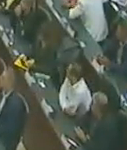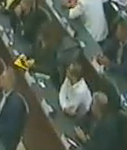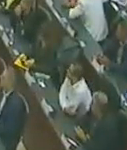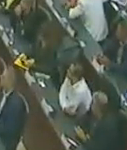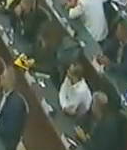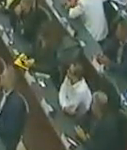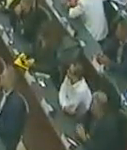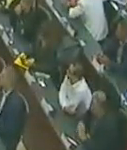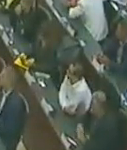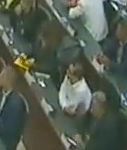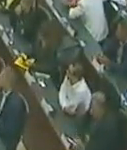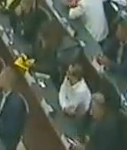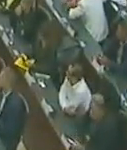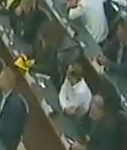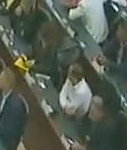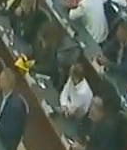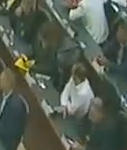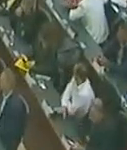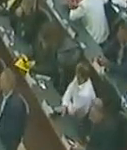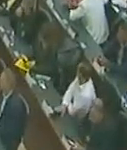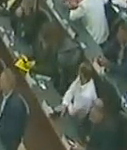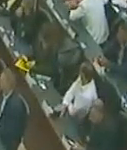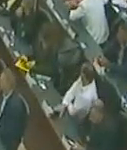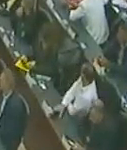Solicita a la tribuna de oradores y le concede.